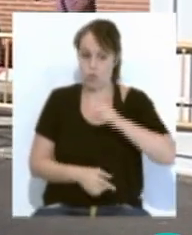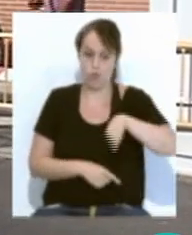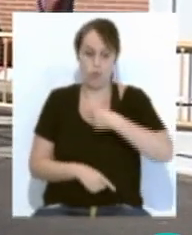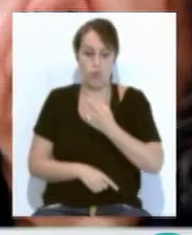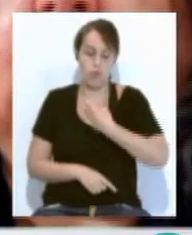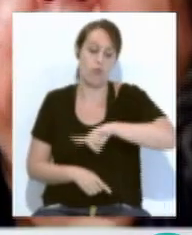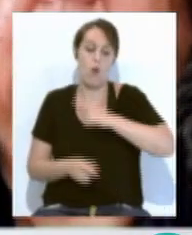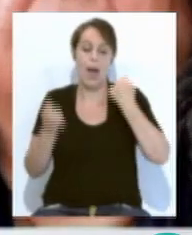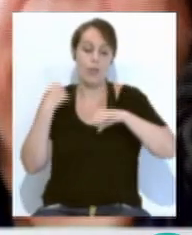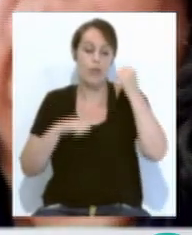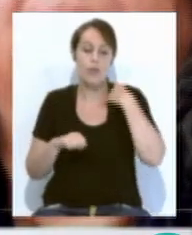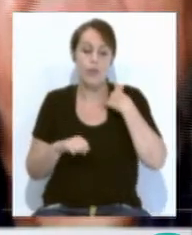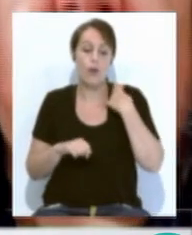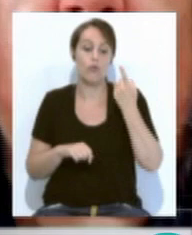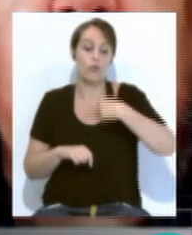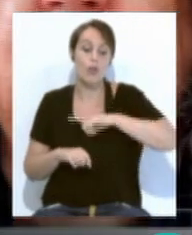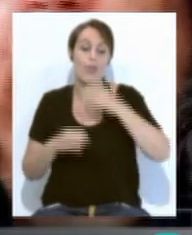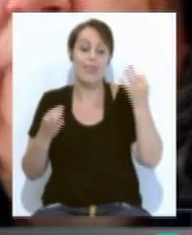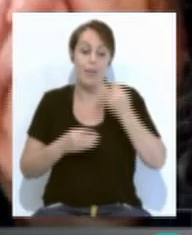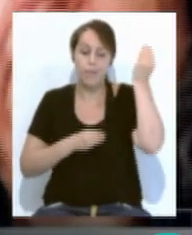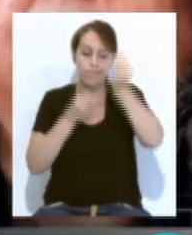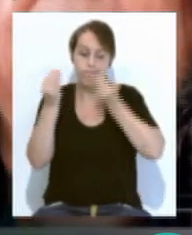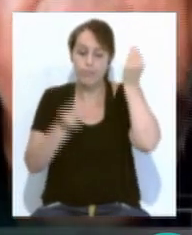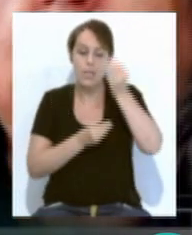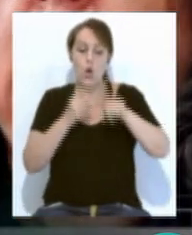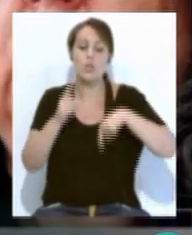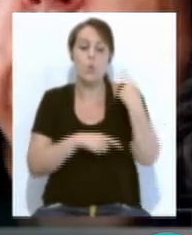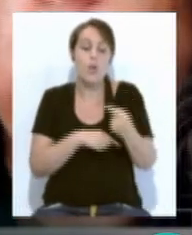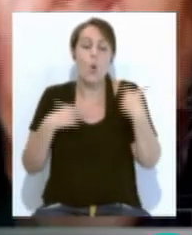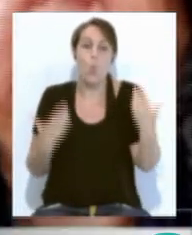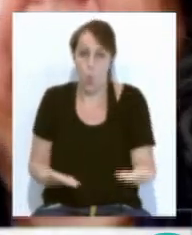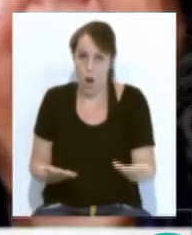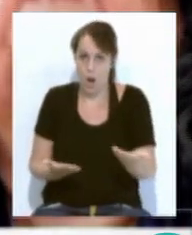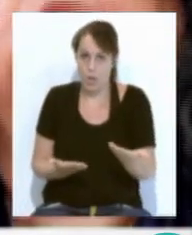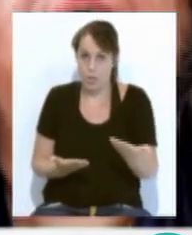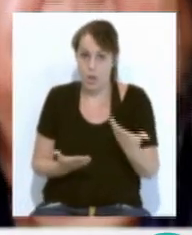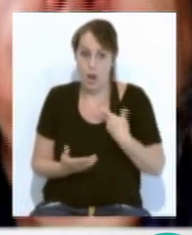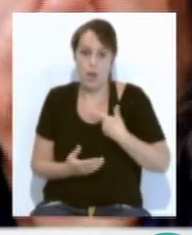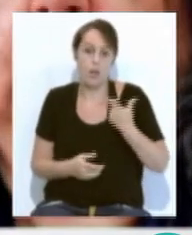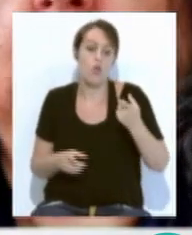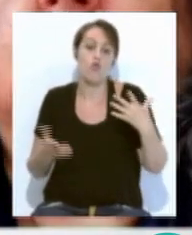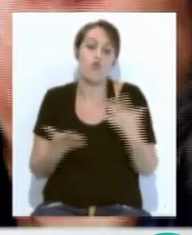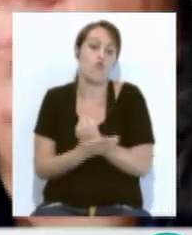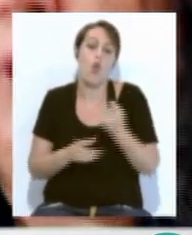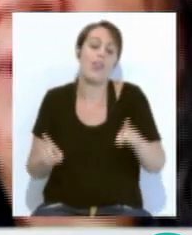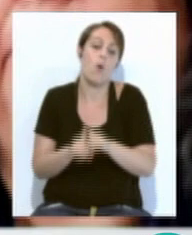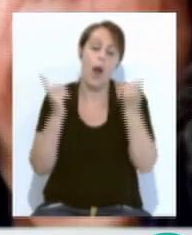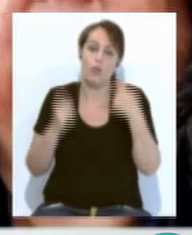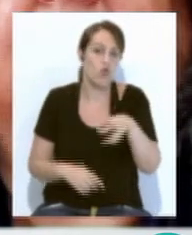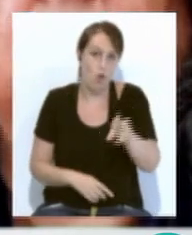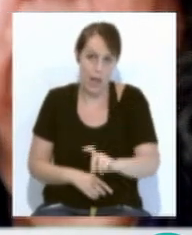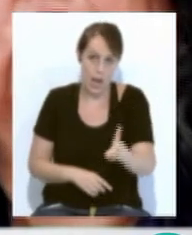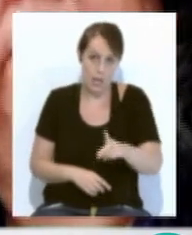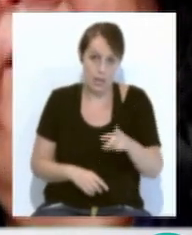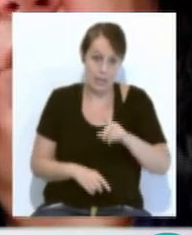tenemos que ponderar y hacer una medida de las consecuencias que puede tener. Todo a cualquier precio no vale. No se puede estar